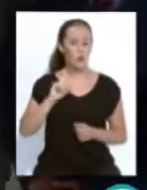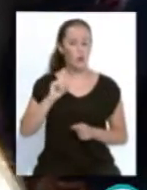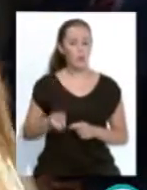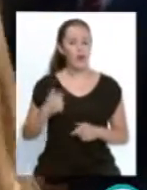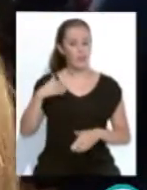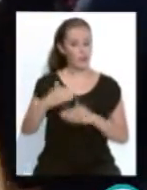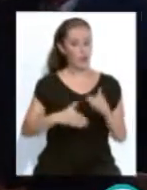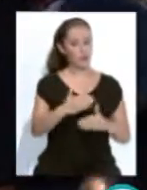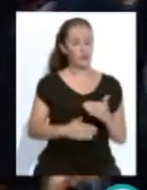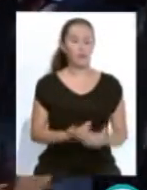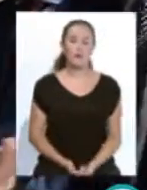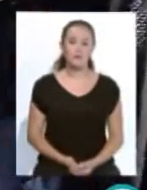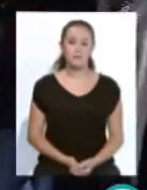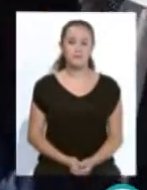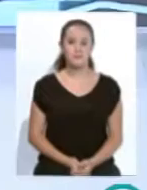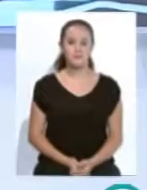consecutivo.